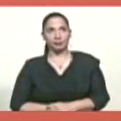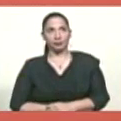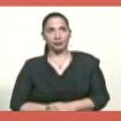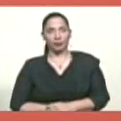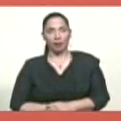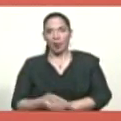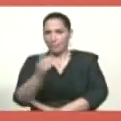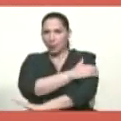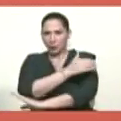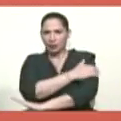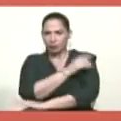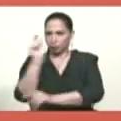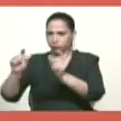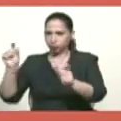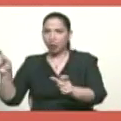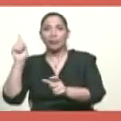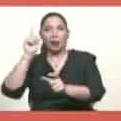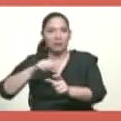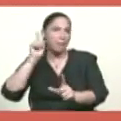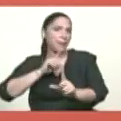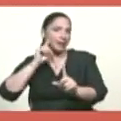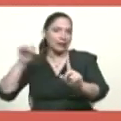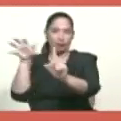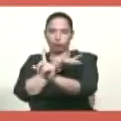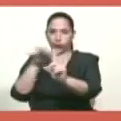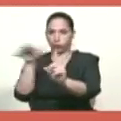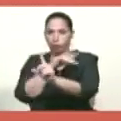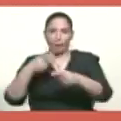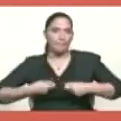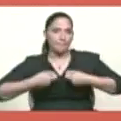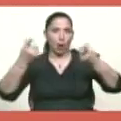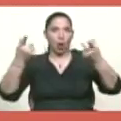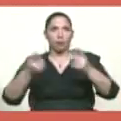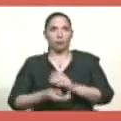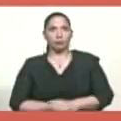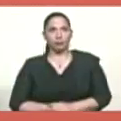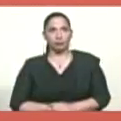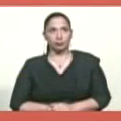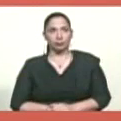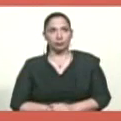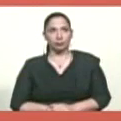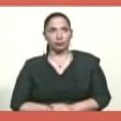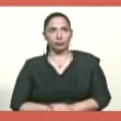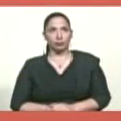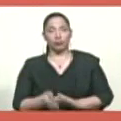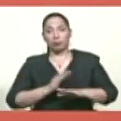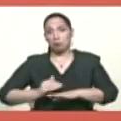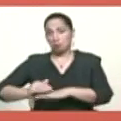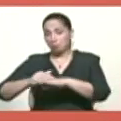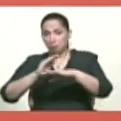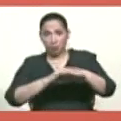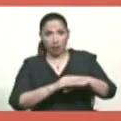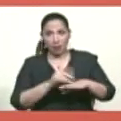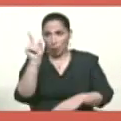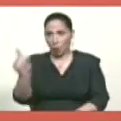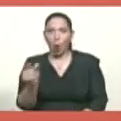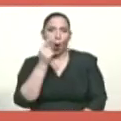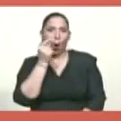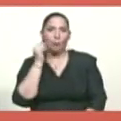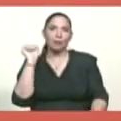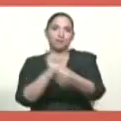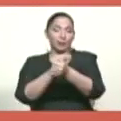con todas las fake news que fueron publicadas en ese fin de semana pasado. Lo que pasa es que García Palomo fue